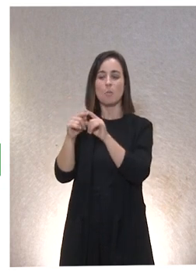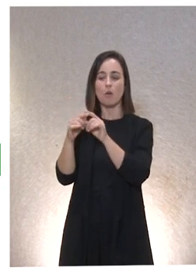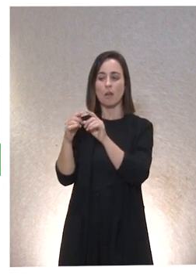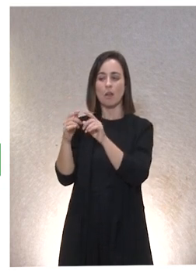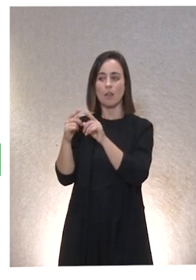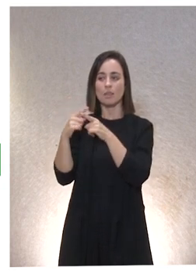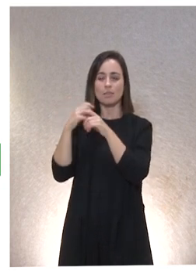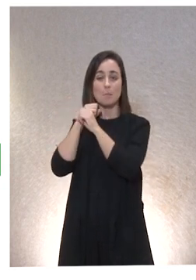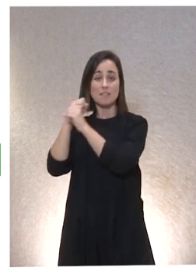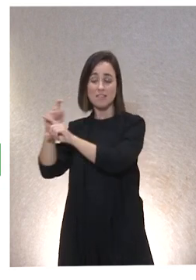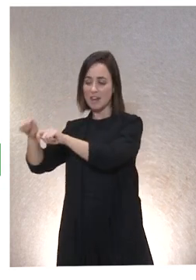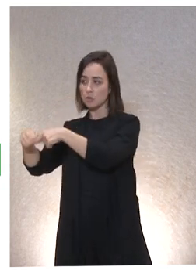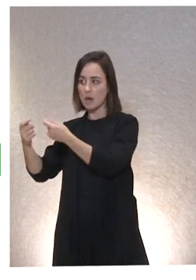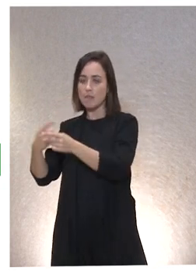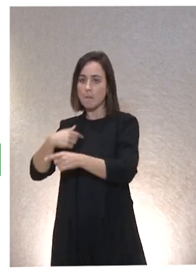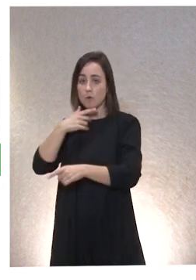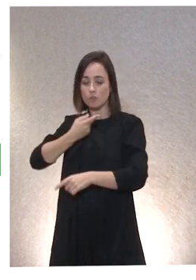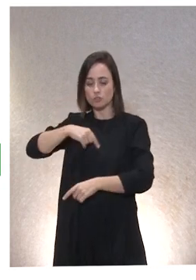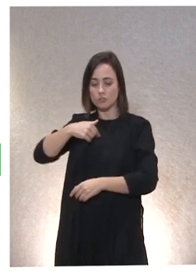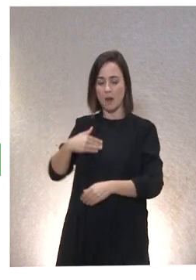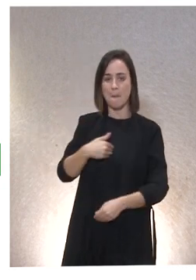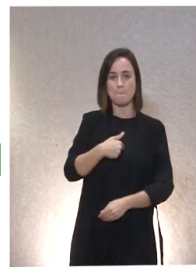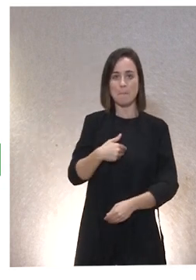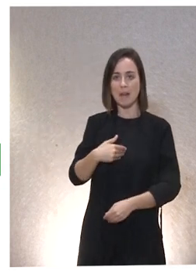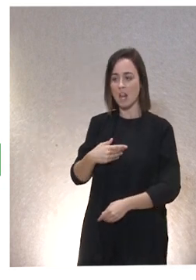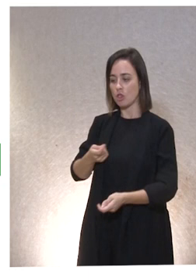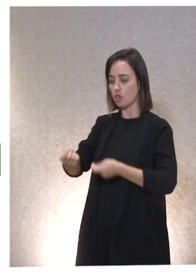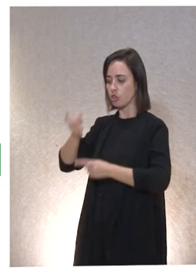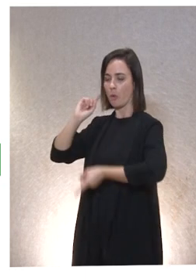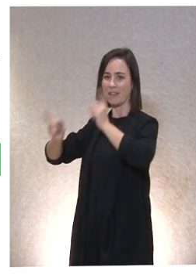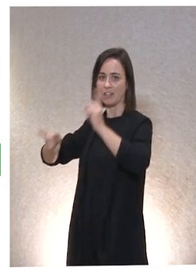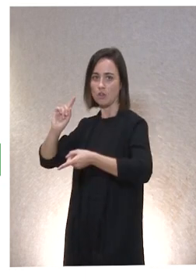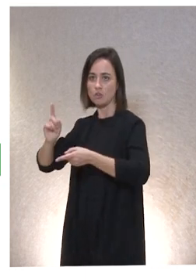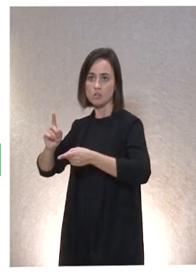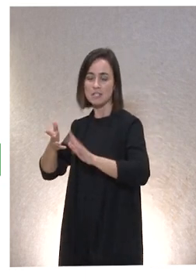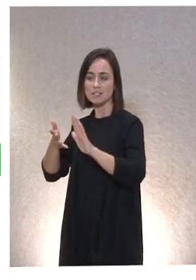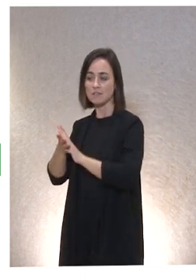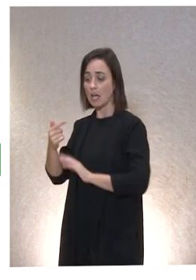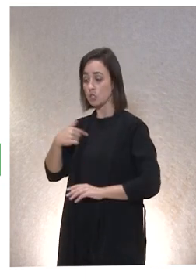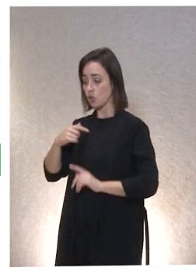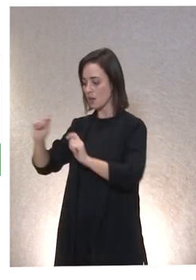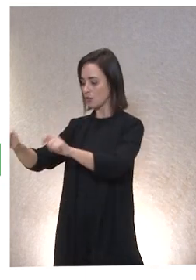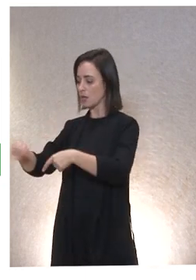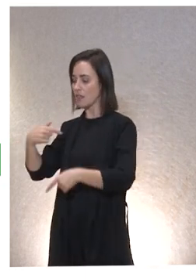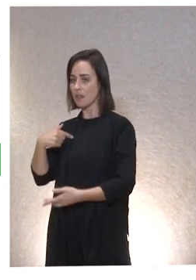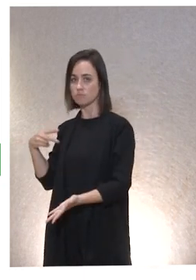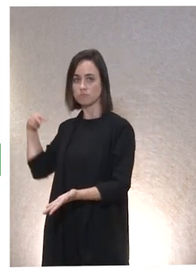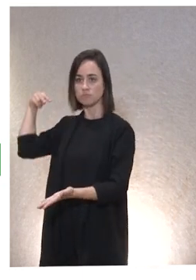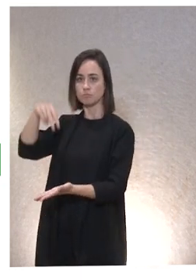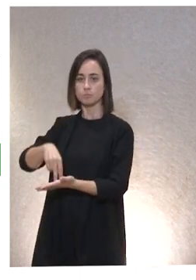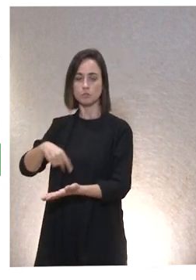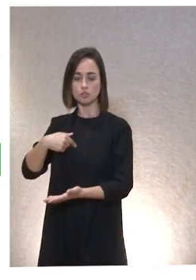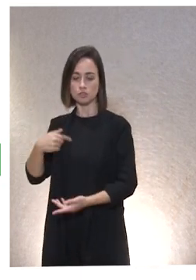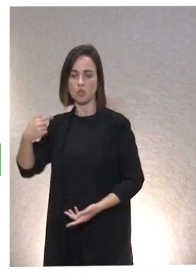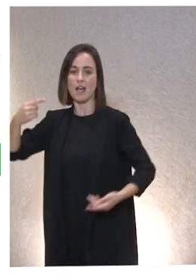porque tenemos interiorizada la relación de dominio. Y en la relación de dominio, ¿qué es lo que pasa? Ahí está la naturaleza, aquí estoy yo, separados. Ella,